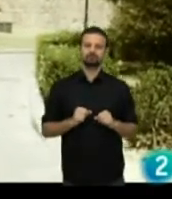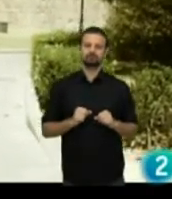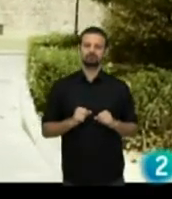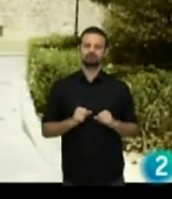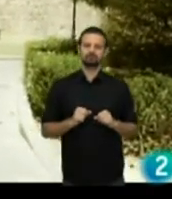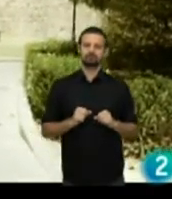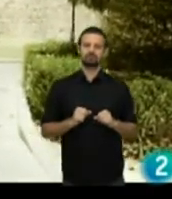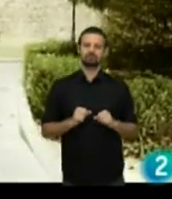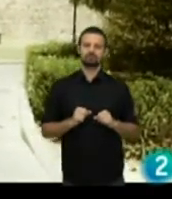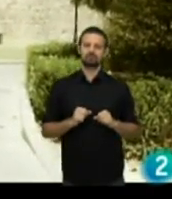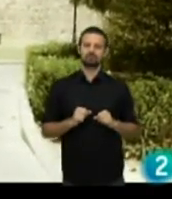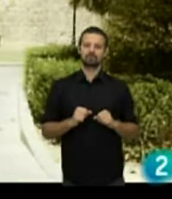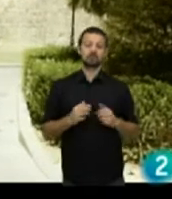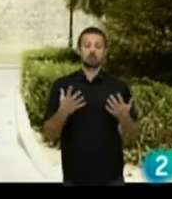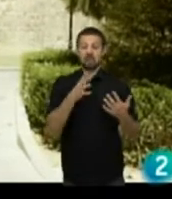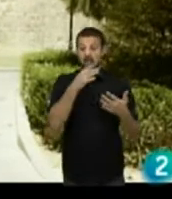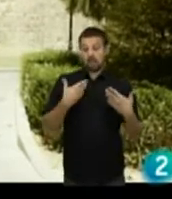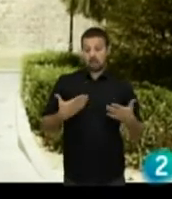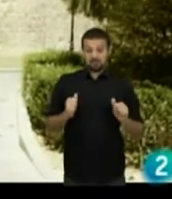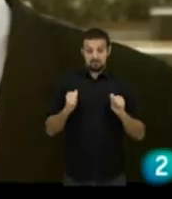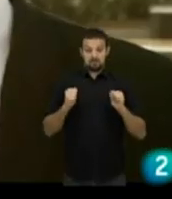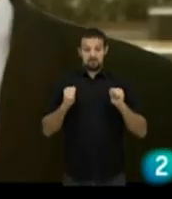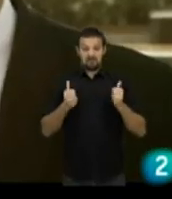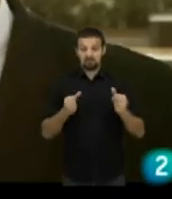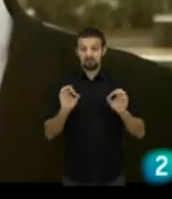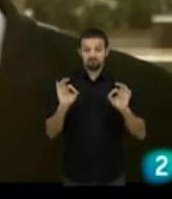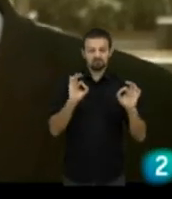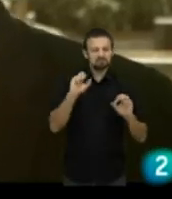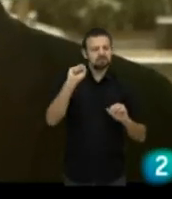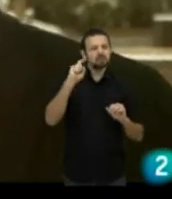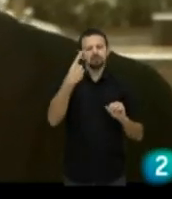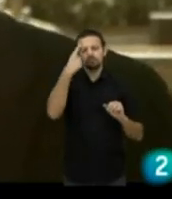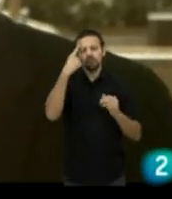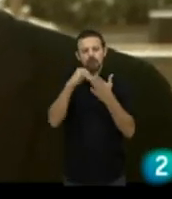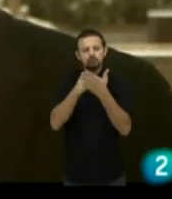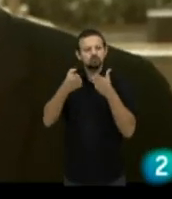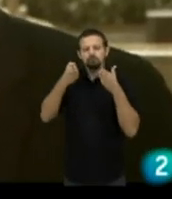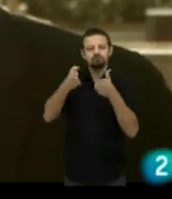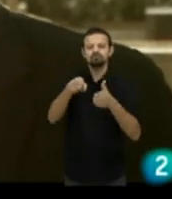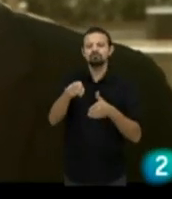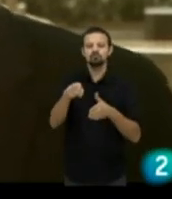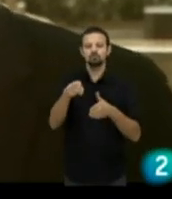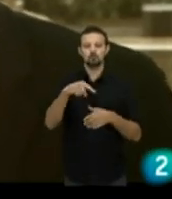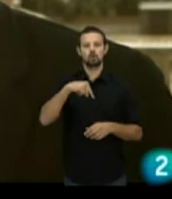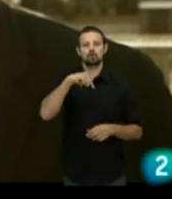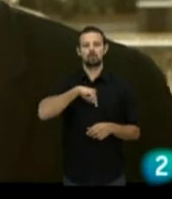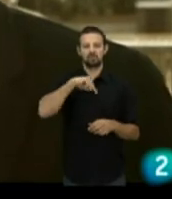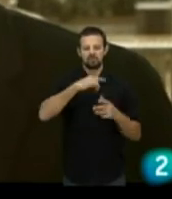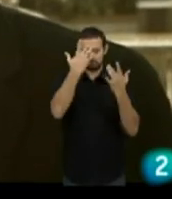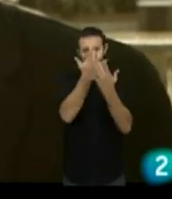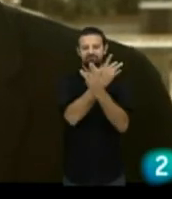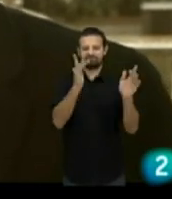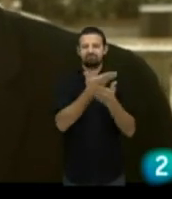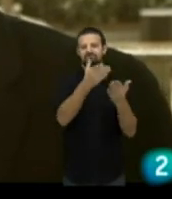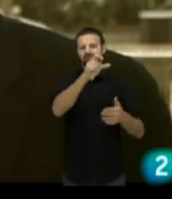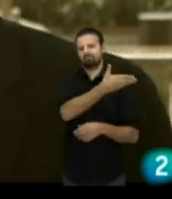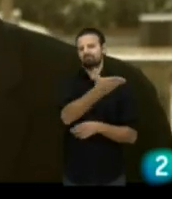La primera... El primer... Por lo menos yo, ahora, si empezar otra vez, la primera asignatura que yo procuraría aprobar sería la de la concienciación de la